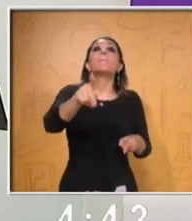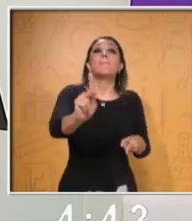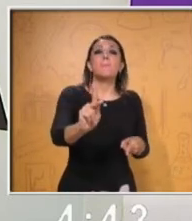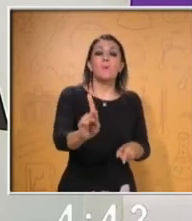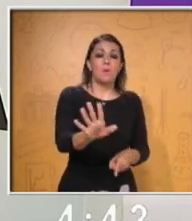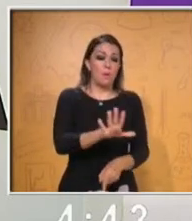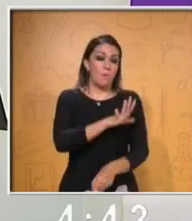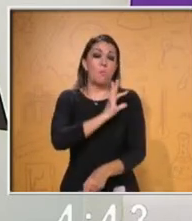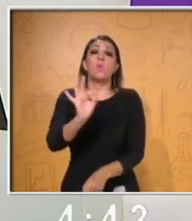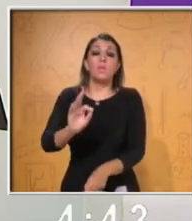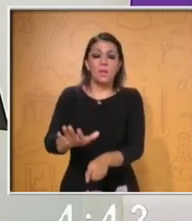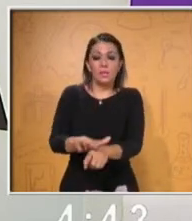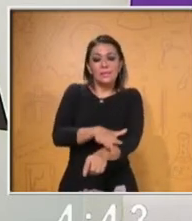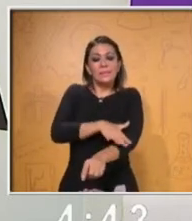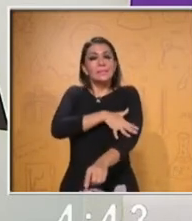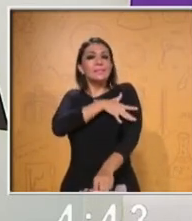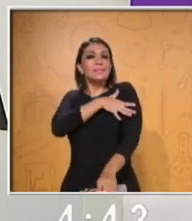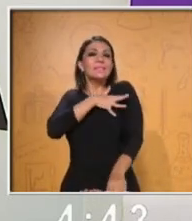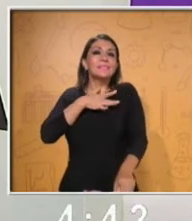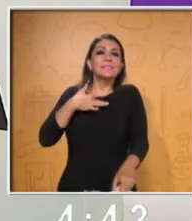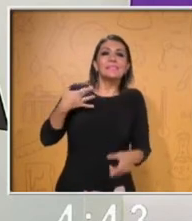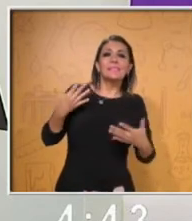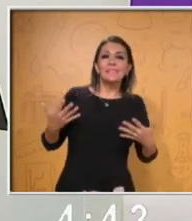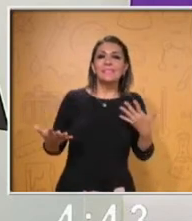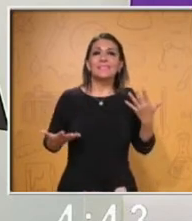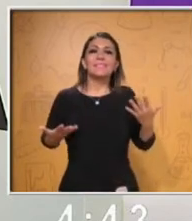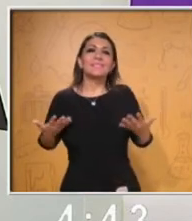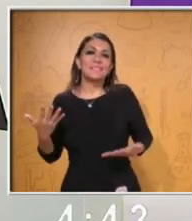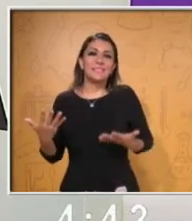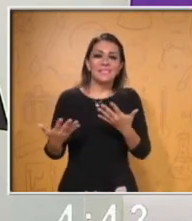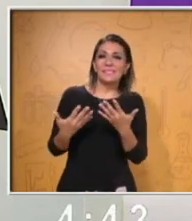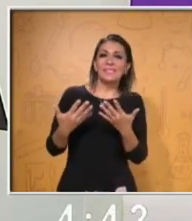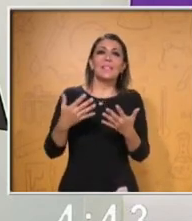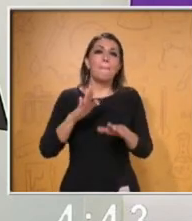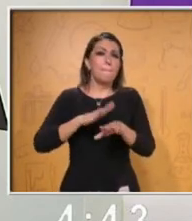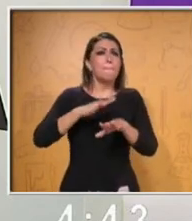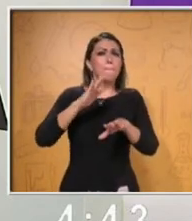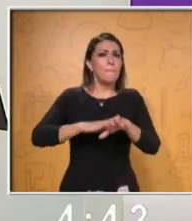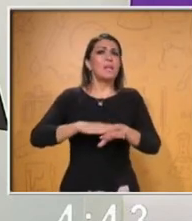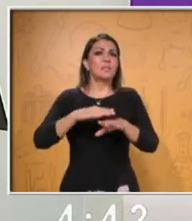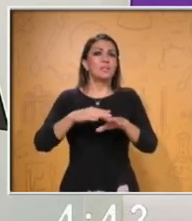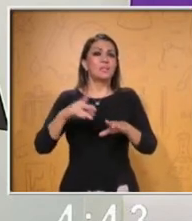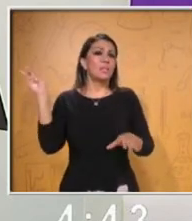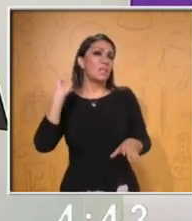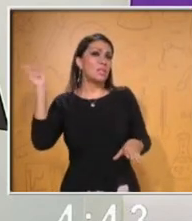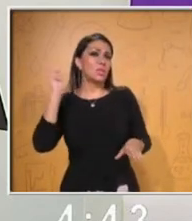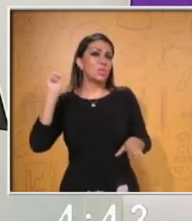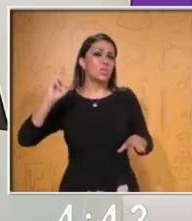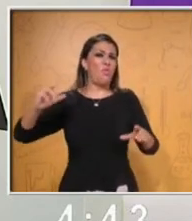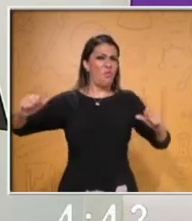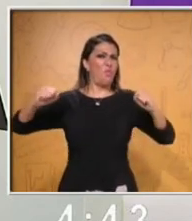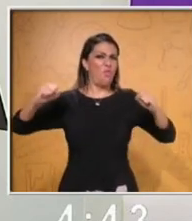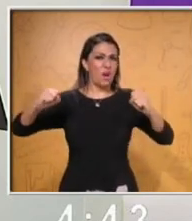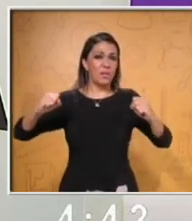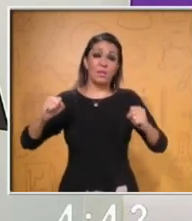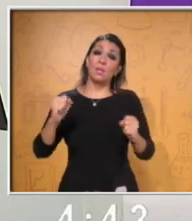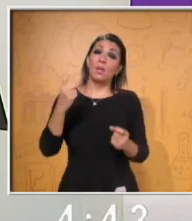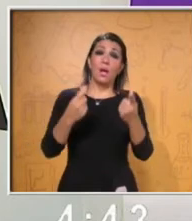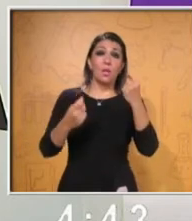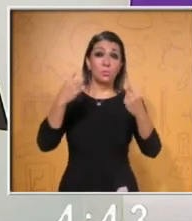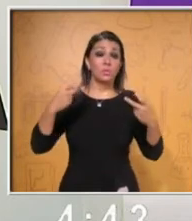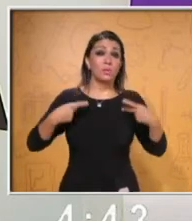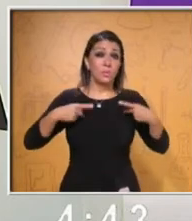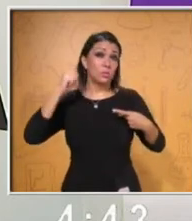las vibraciones de la música, especialmente los sonidos graves. La gente sorda o con hipoacusia,